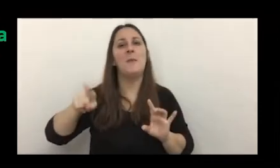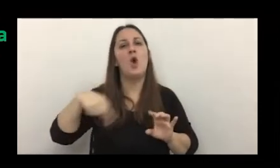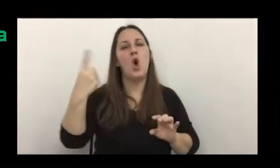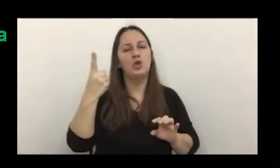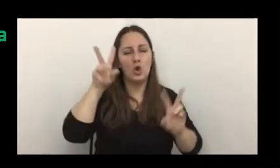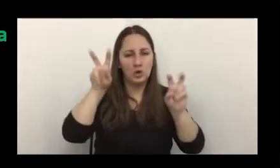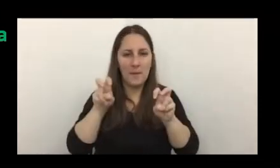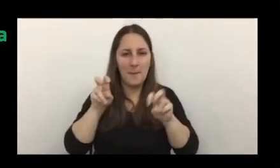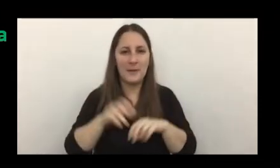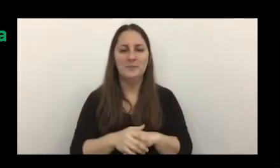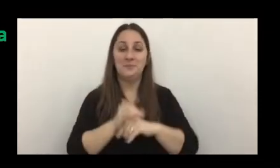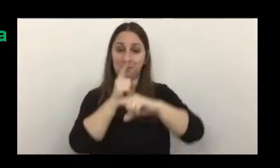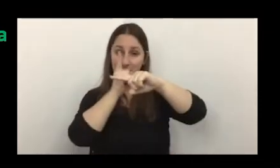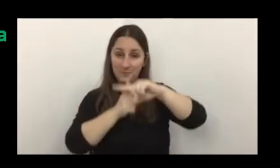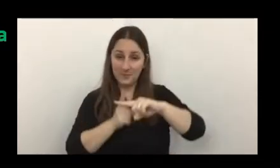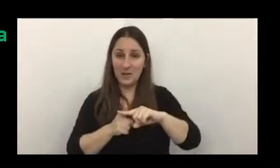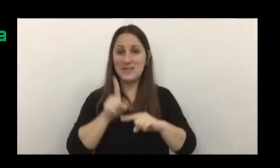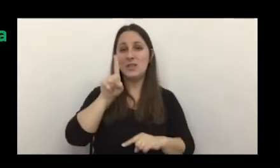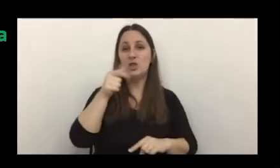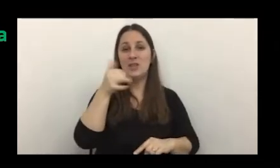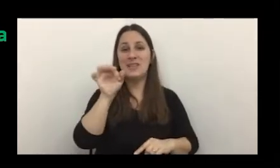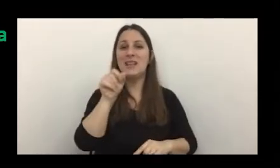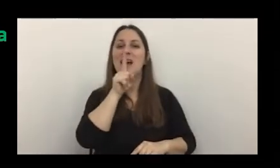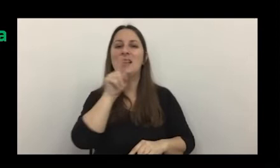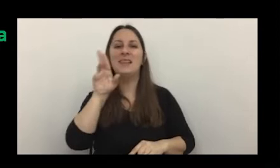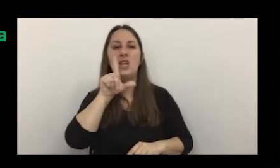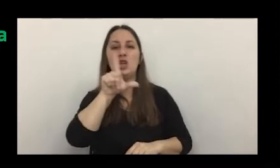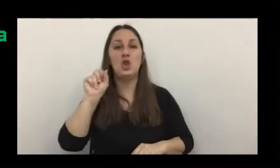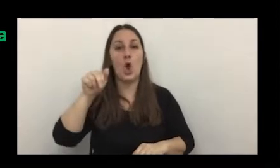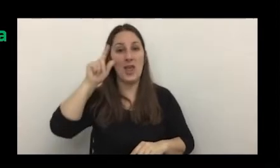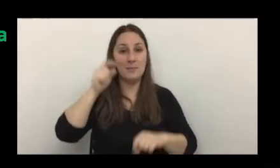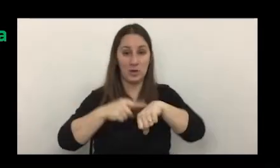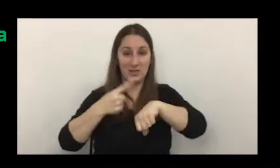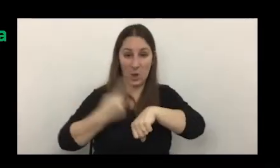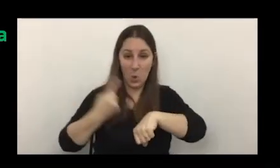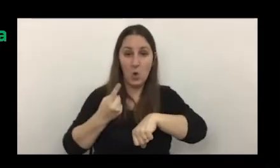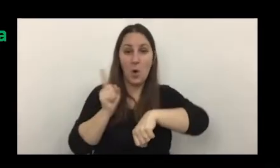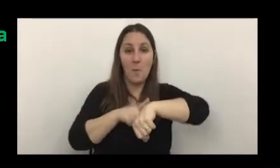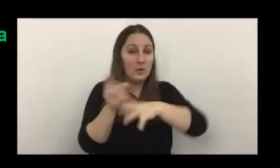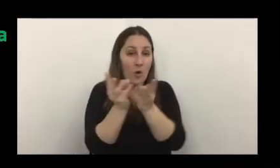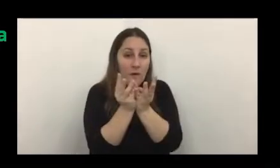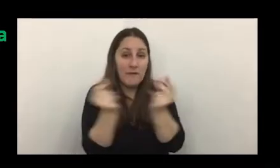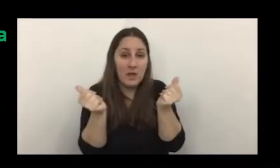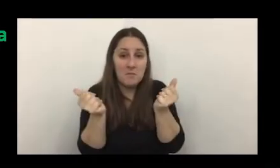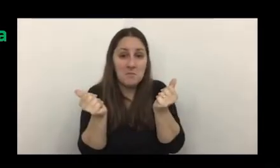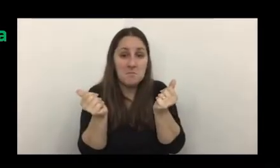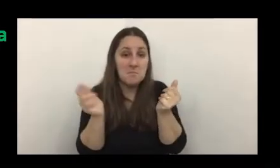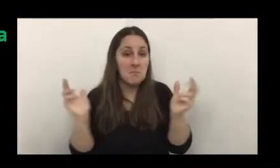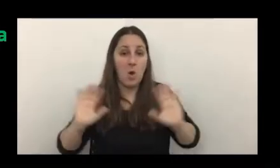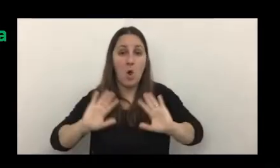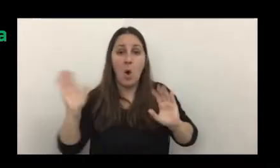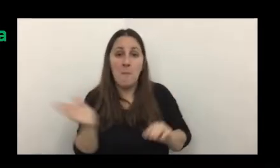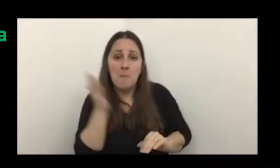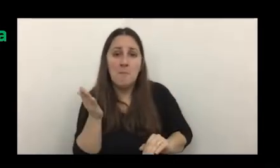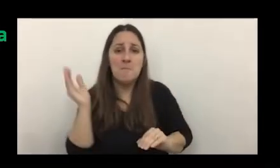ese cálculo de 160 trillones de cálculos una vez que termina no produjo nada no